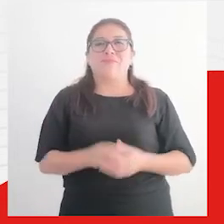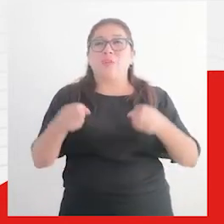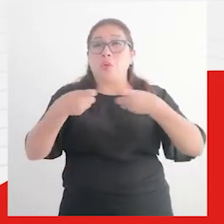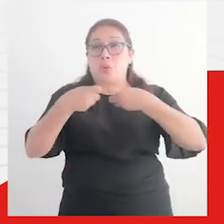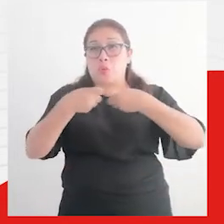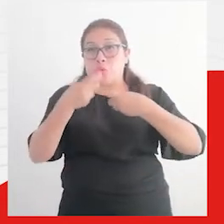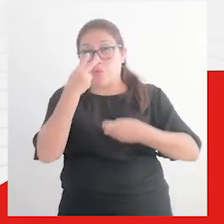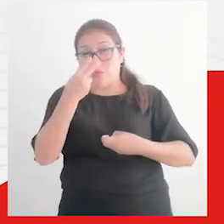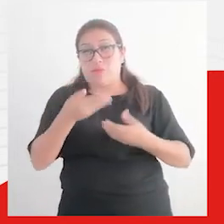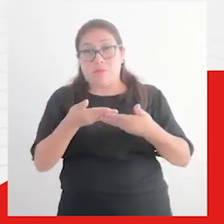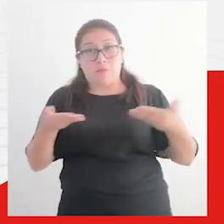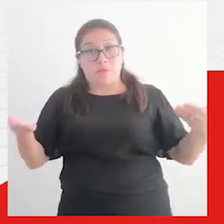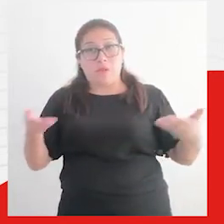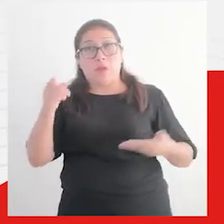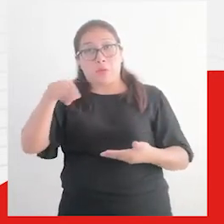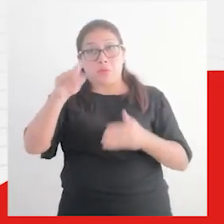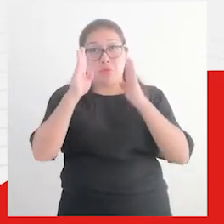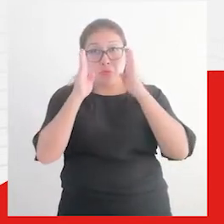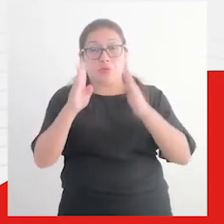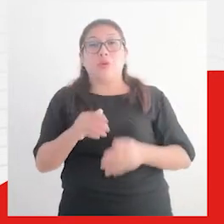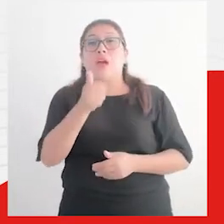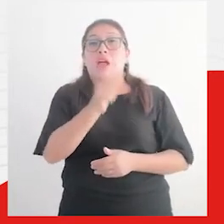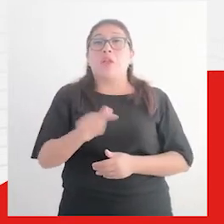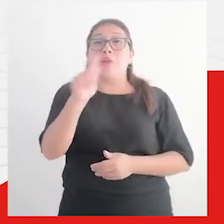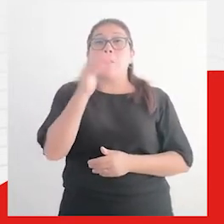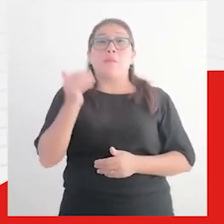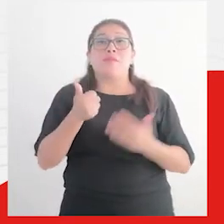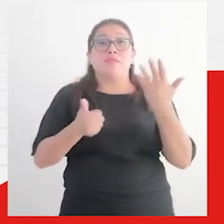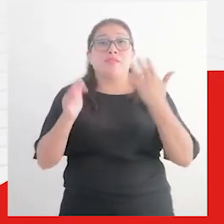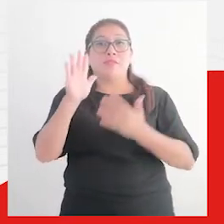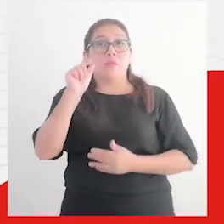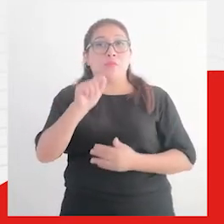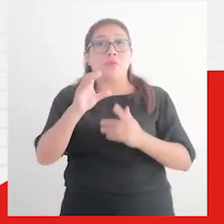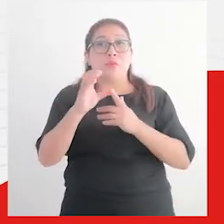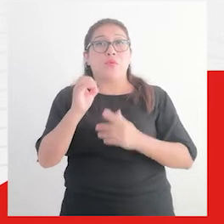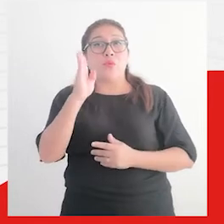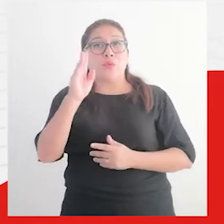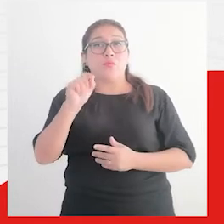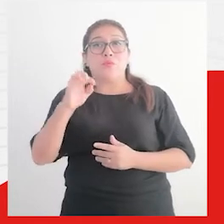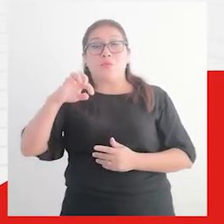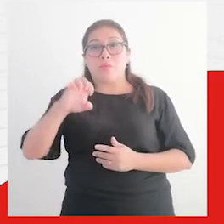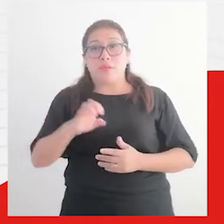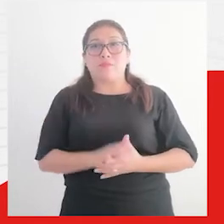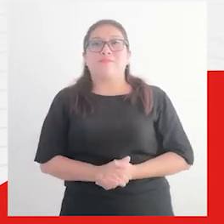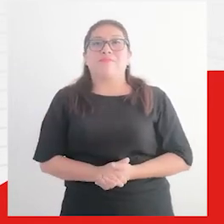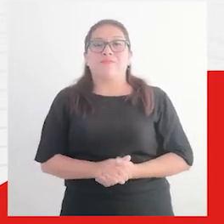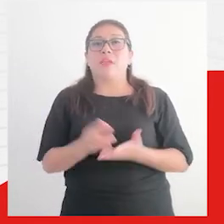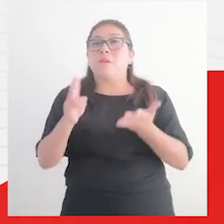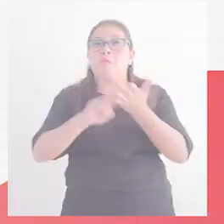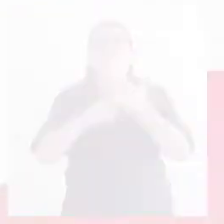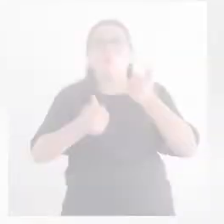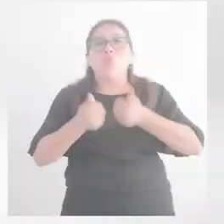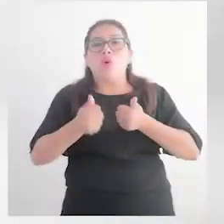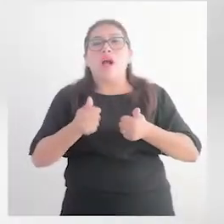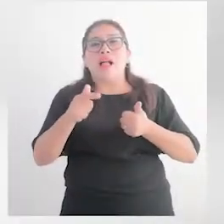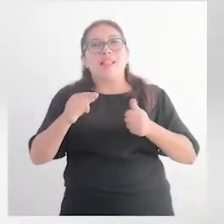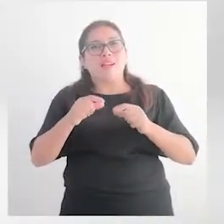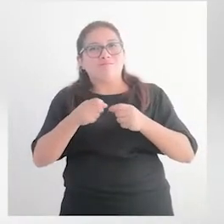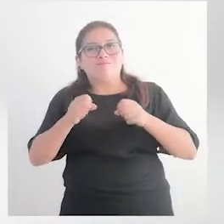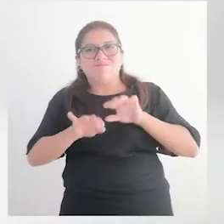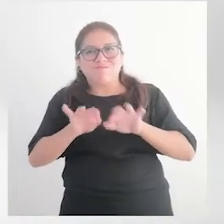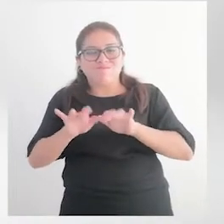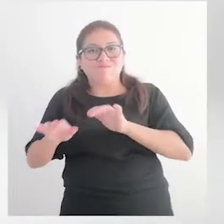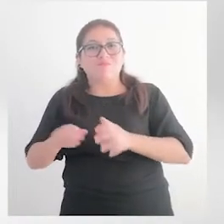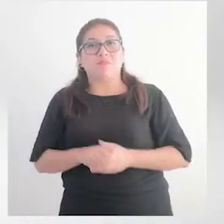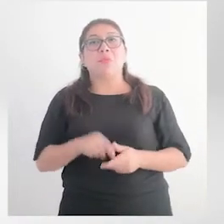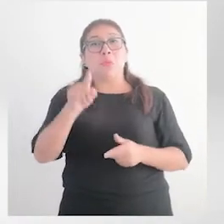-116 Correo electrónico atenciónalusuario.gov.pe Aplicativo